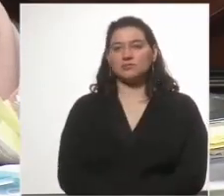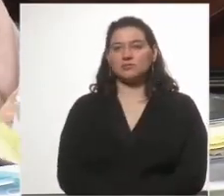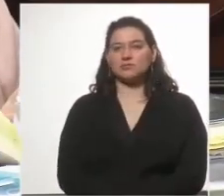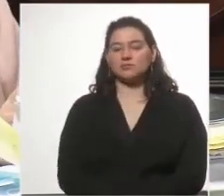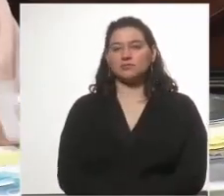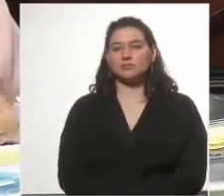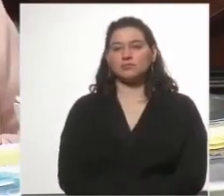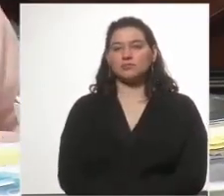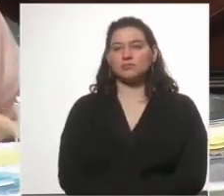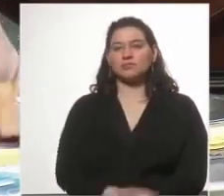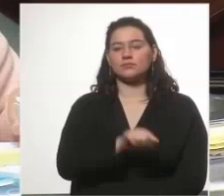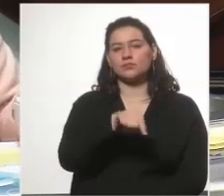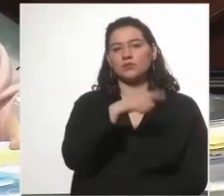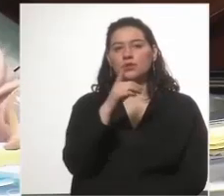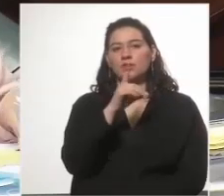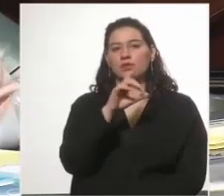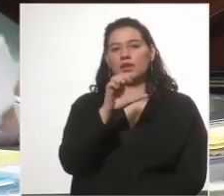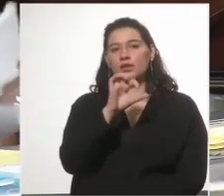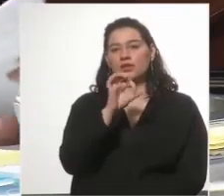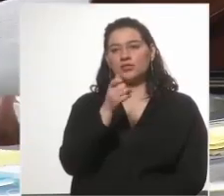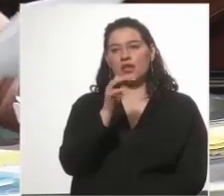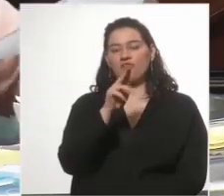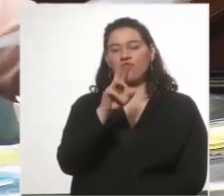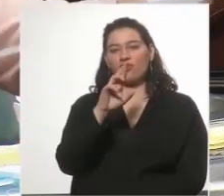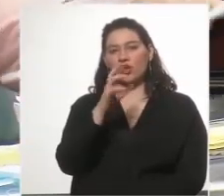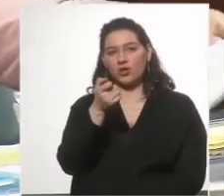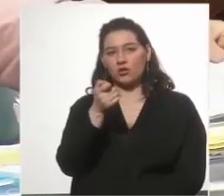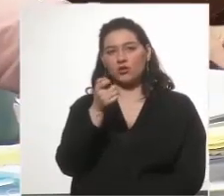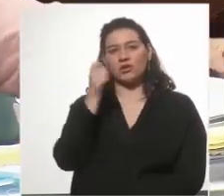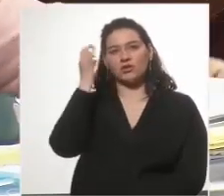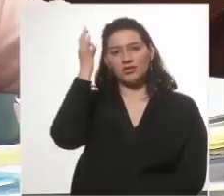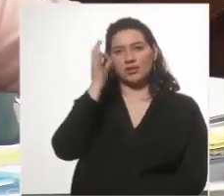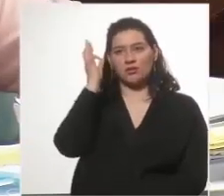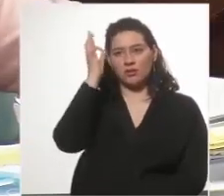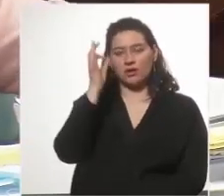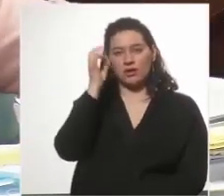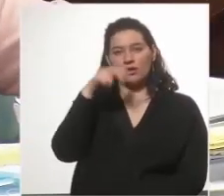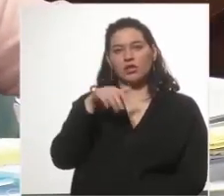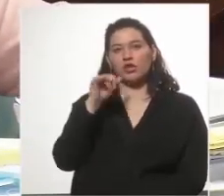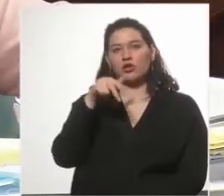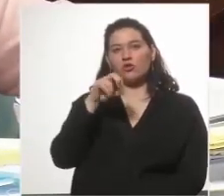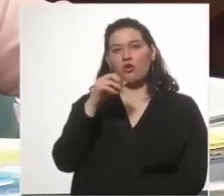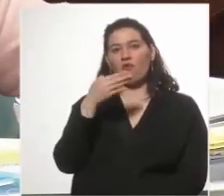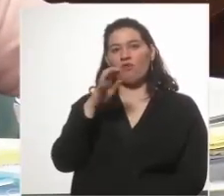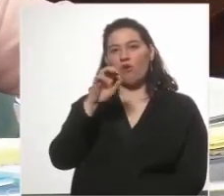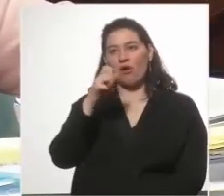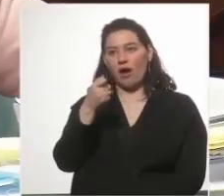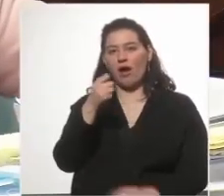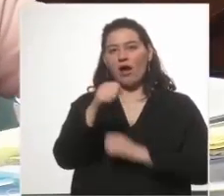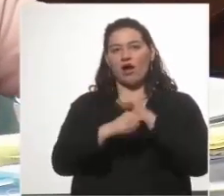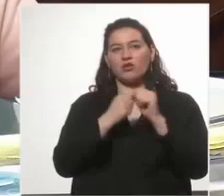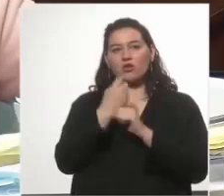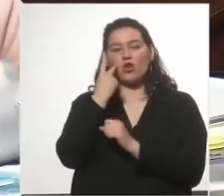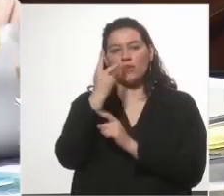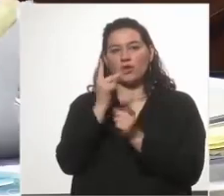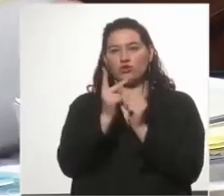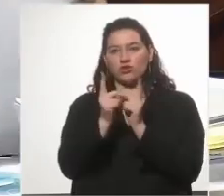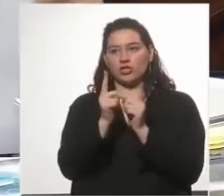y el desafuero solicitado al Senador Nigno Boa, en el año 2011.